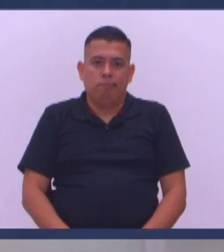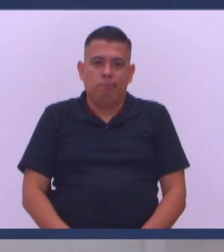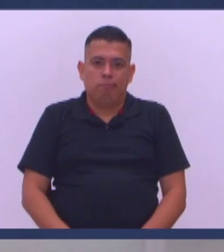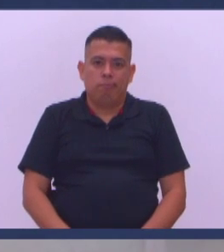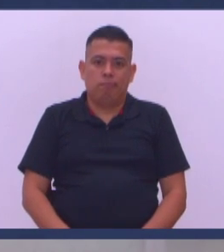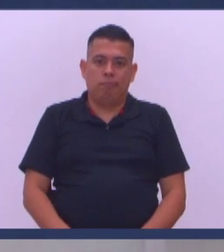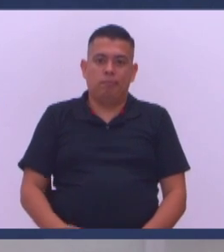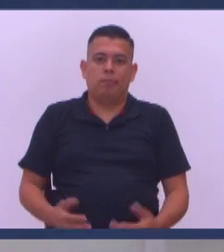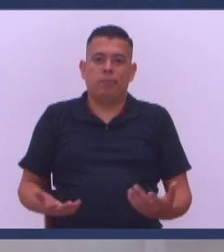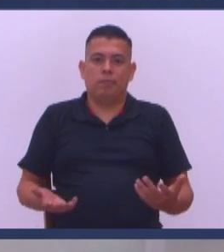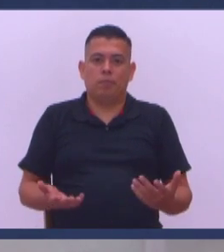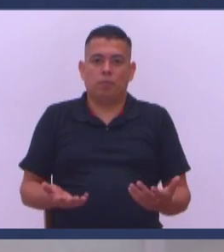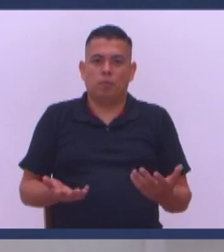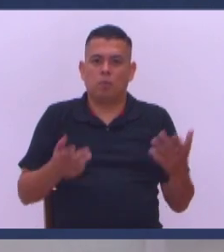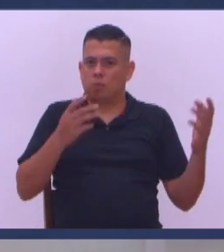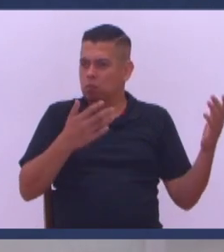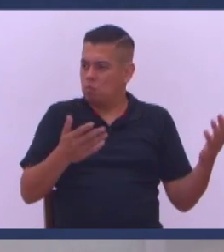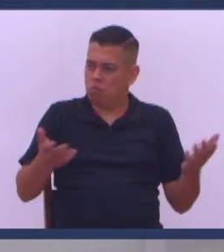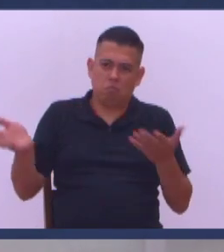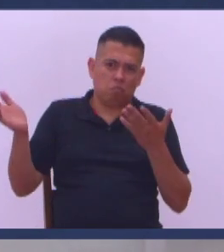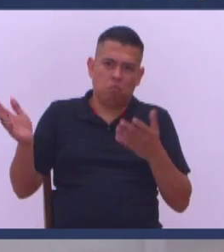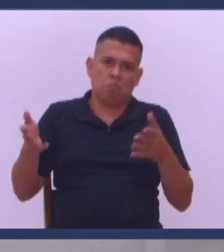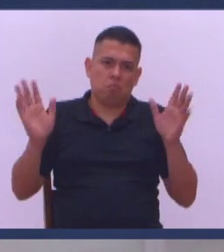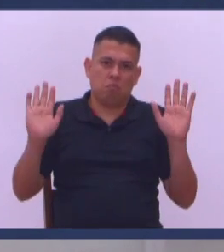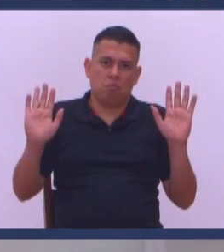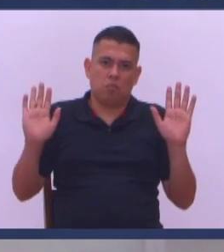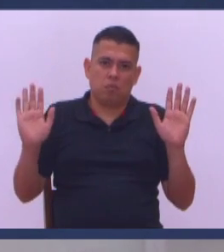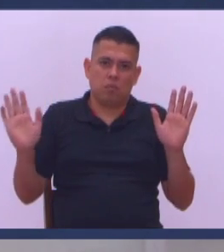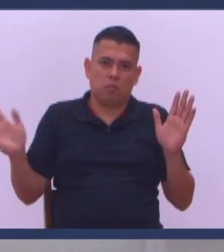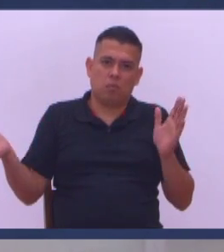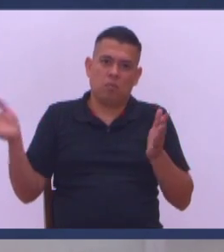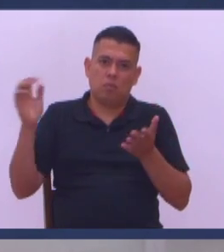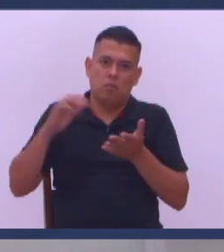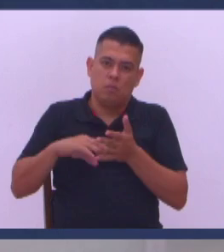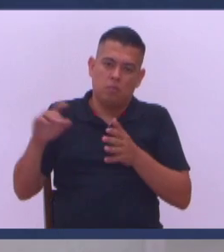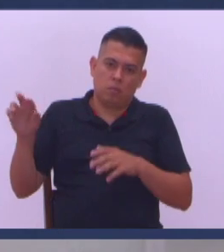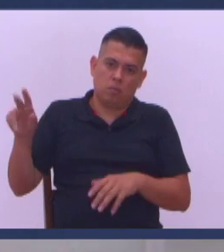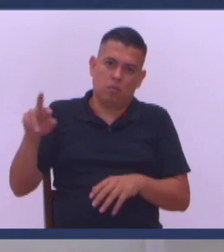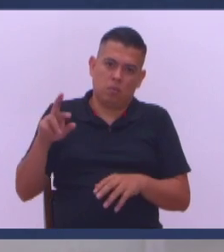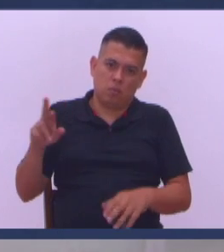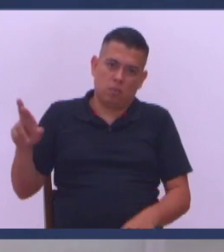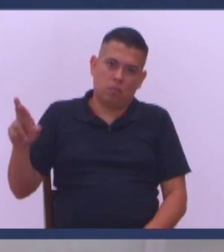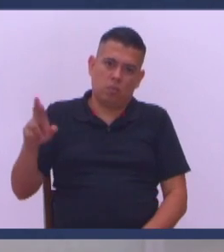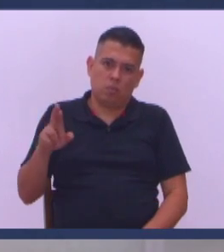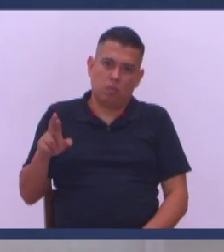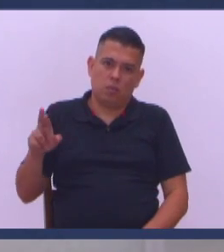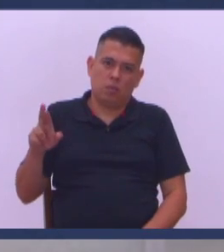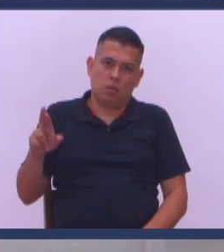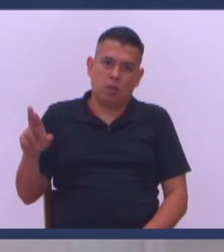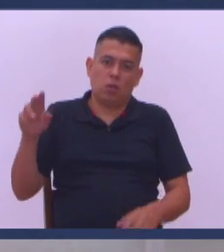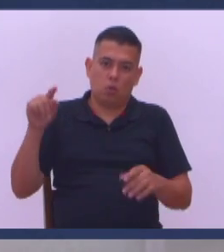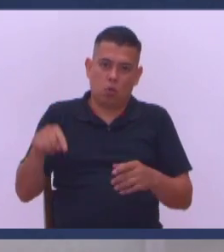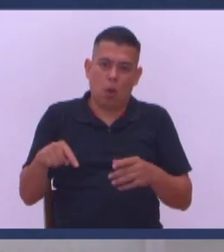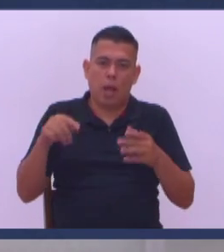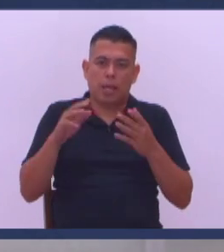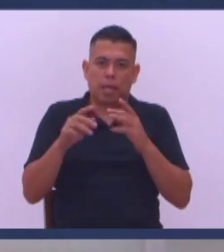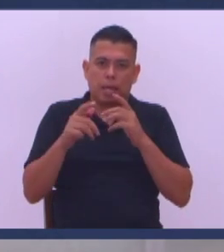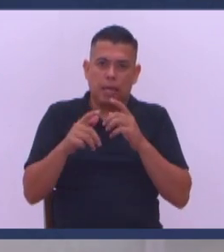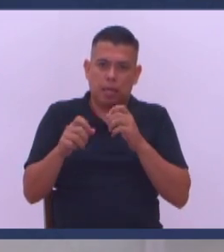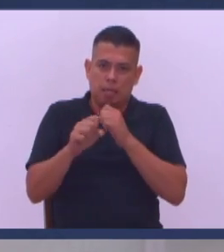Para luego es tarde No, no, no Déjelo ir ¿Qué sucede? Va a volver a sus amistades Y todo lo que se le desprendió aquí